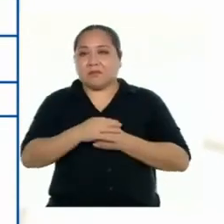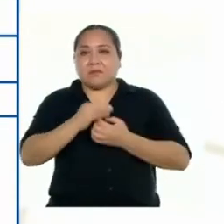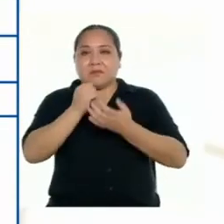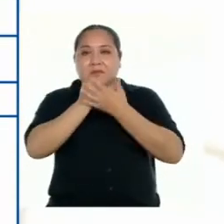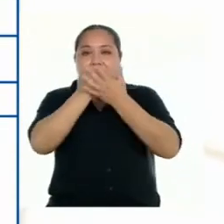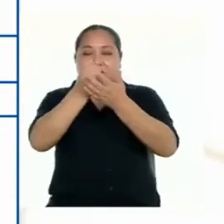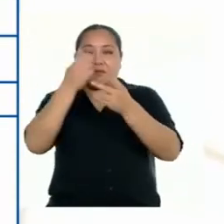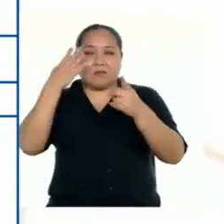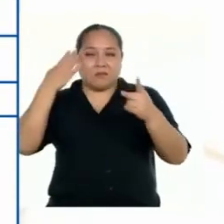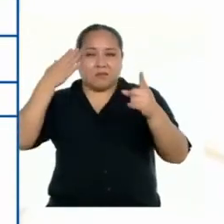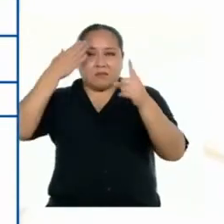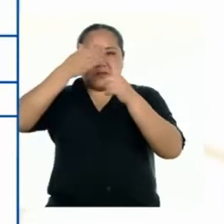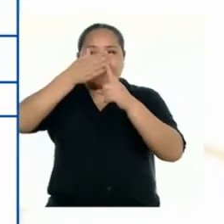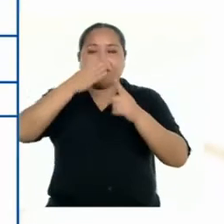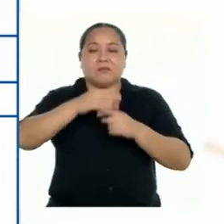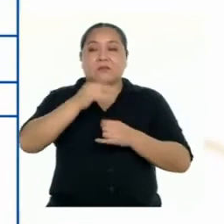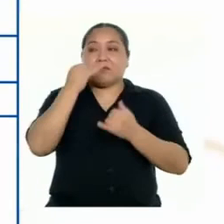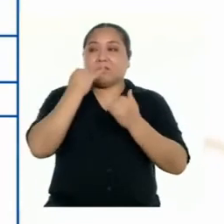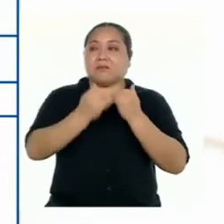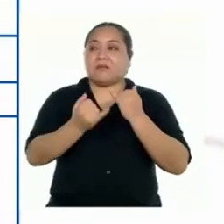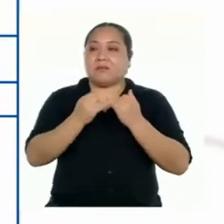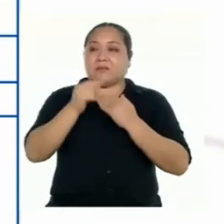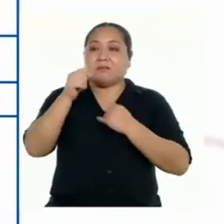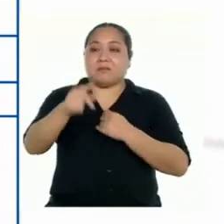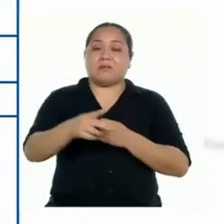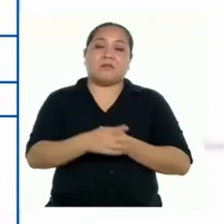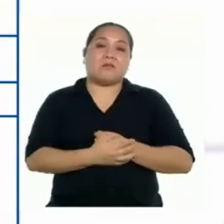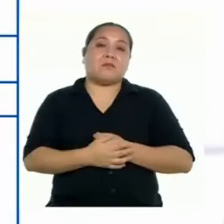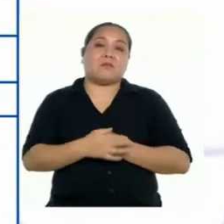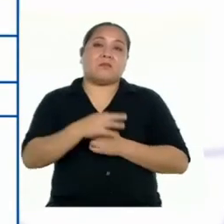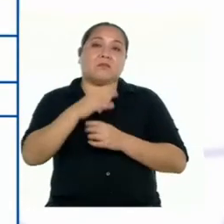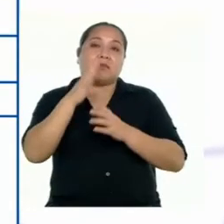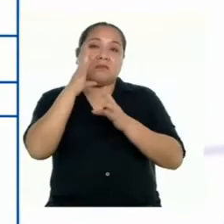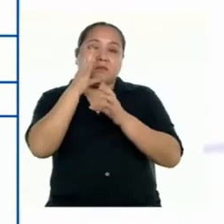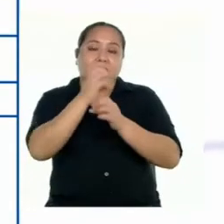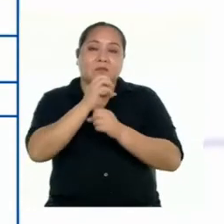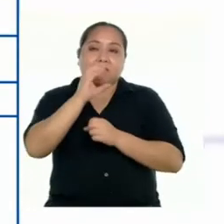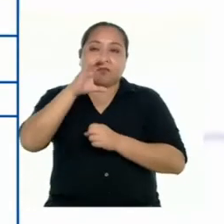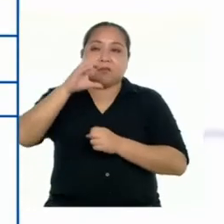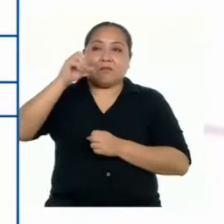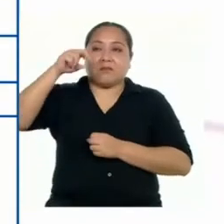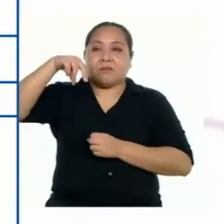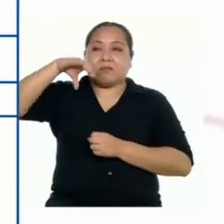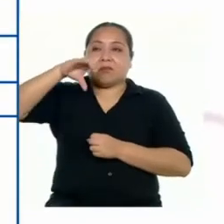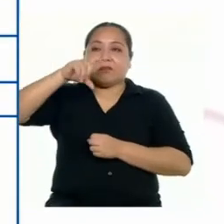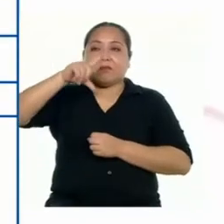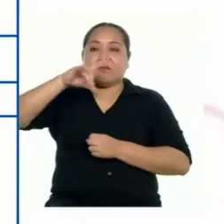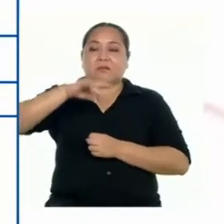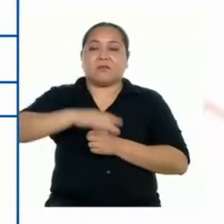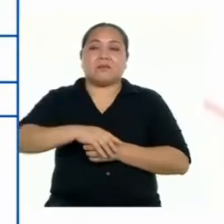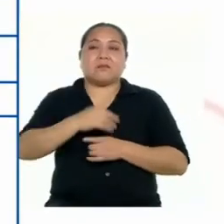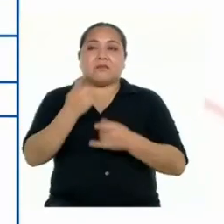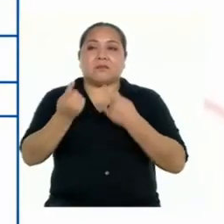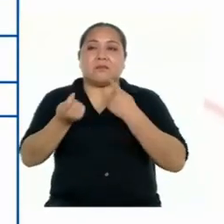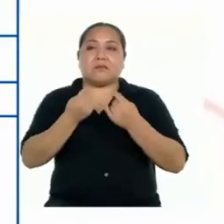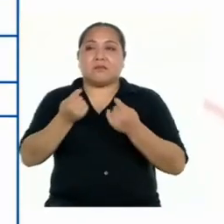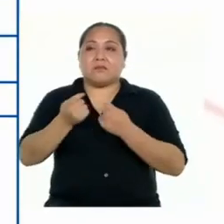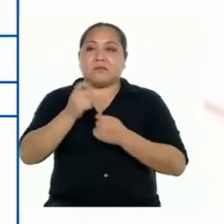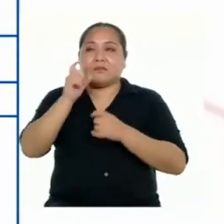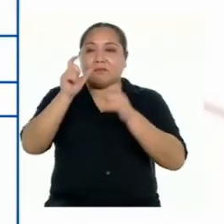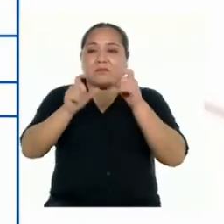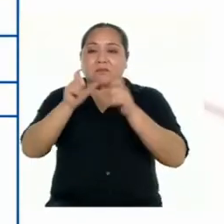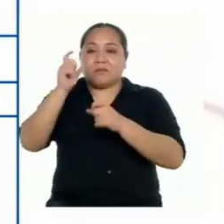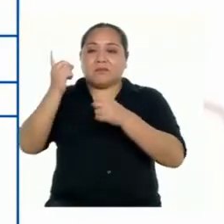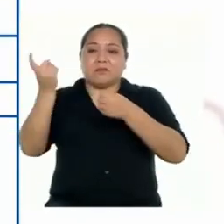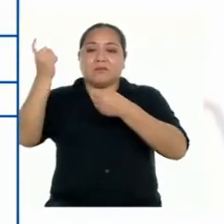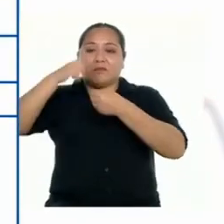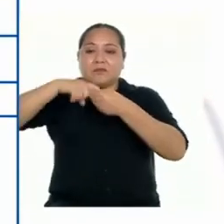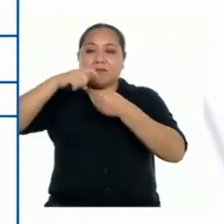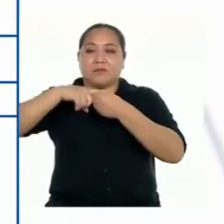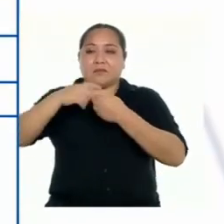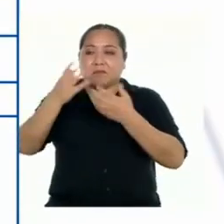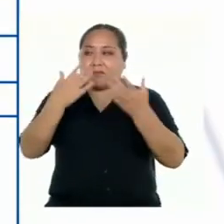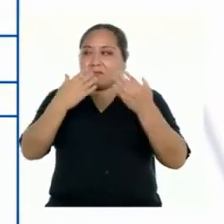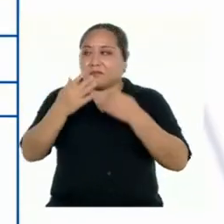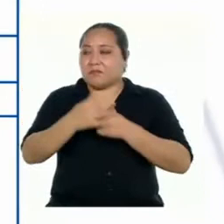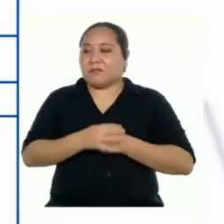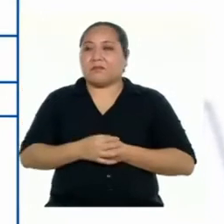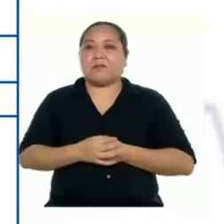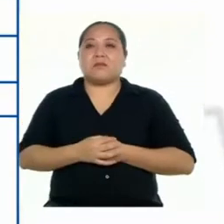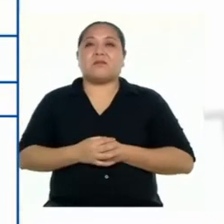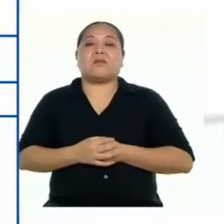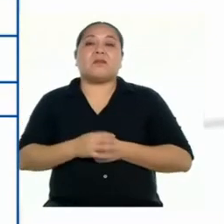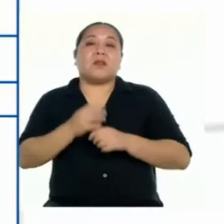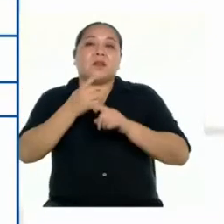finalidad. Finalmente, en la conclusión, indicas que la gestión es de carácter participativo y concertado.